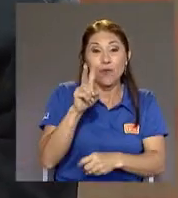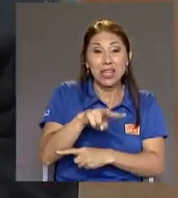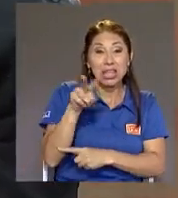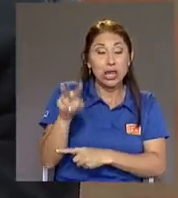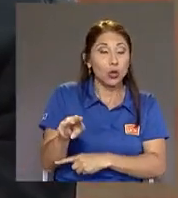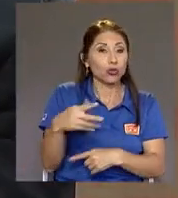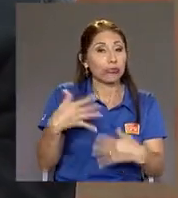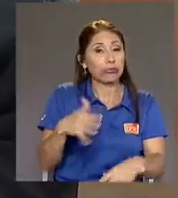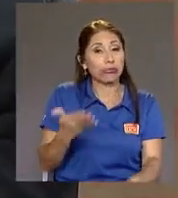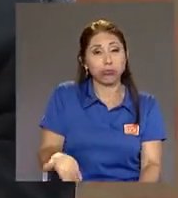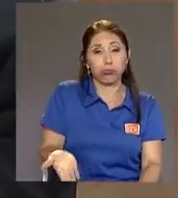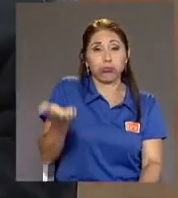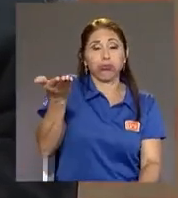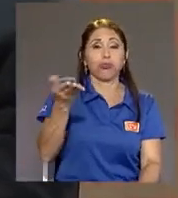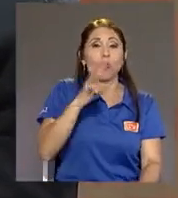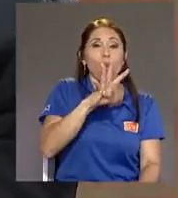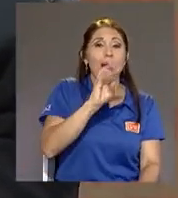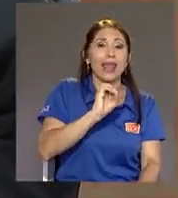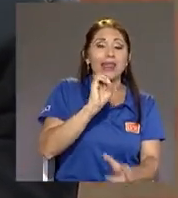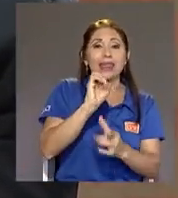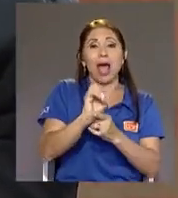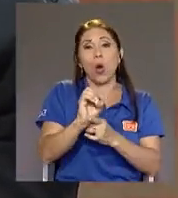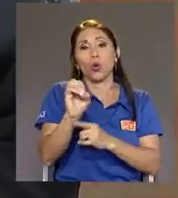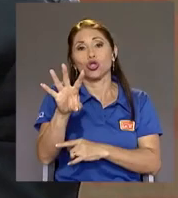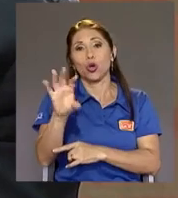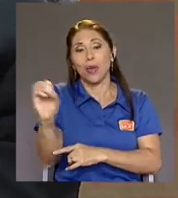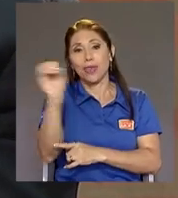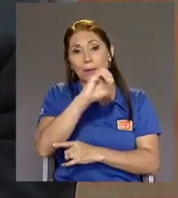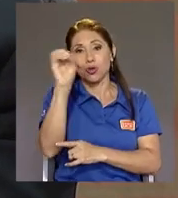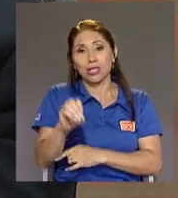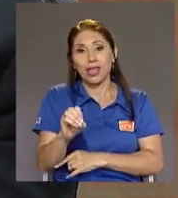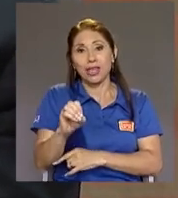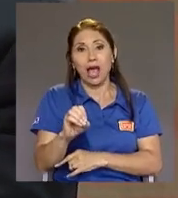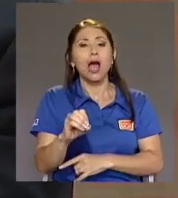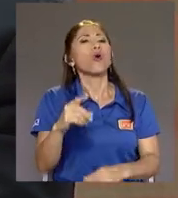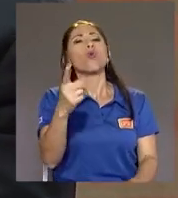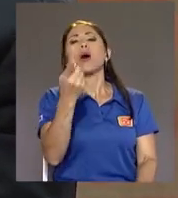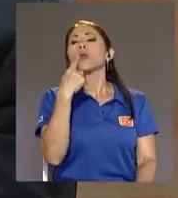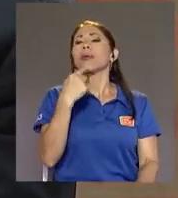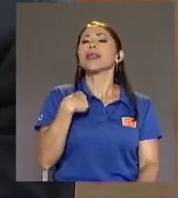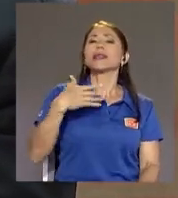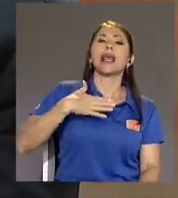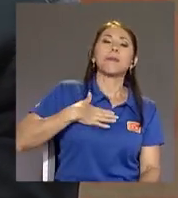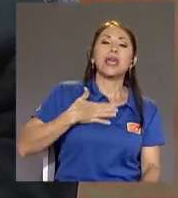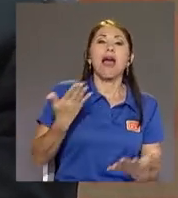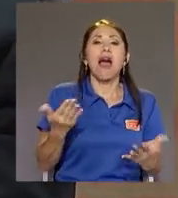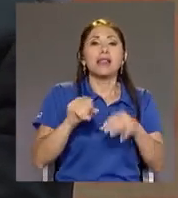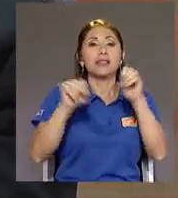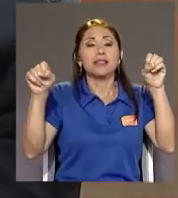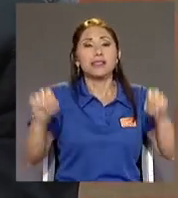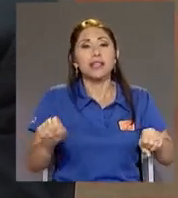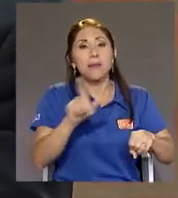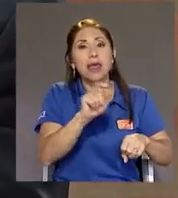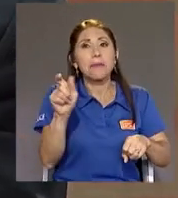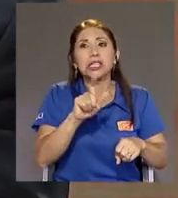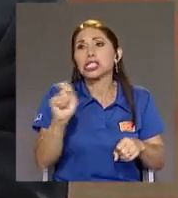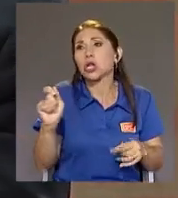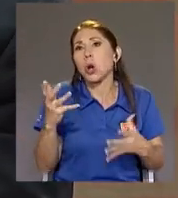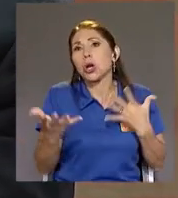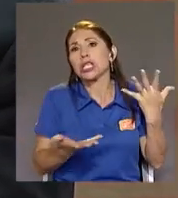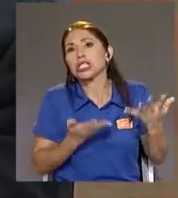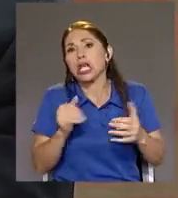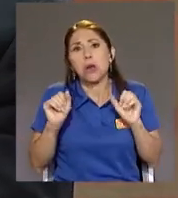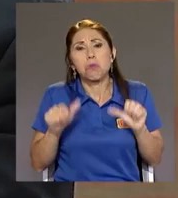un 40 Y un 50% Entonces cuando a me dicen Es que el sistema De pensiones Tiene viabilidad Hasta no sé El